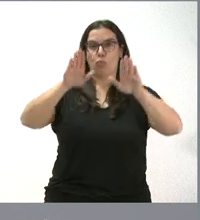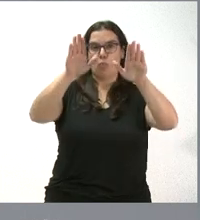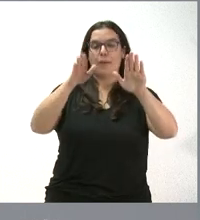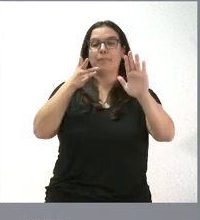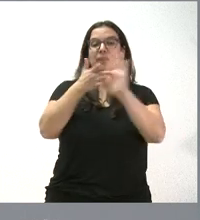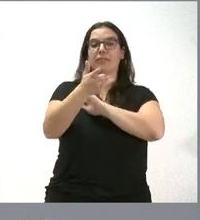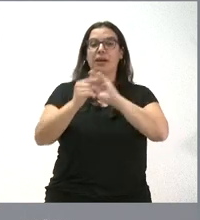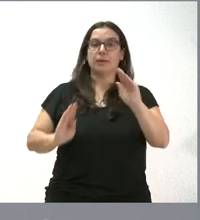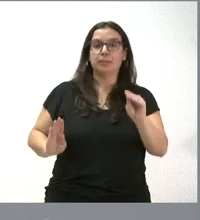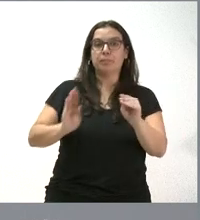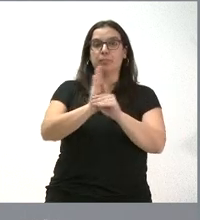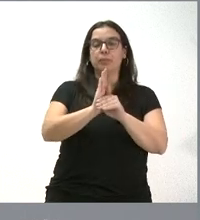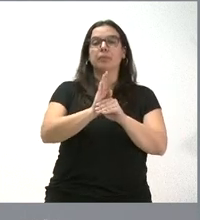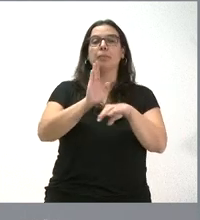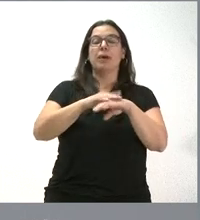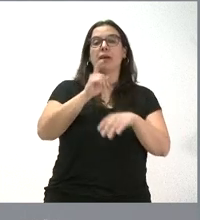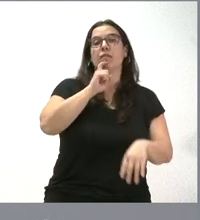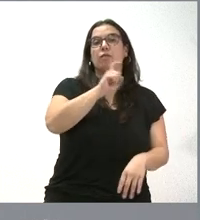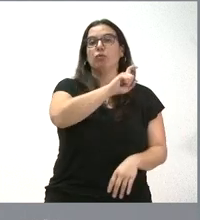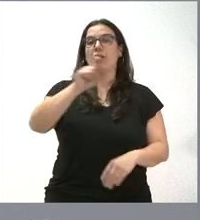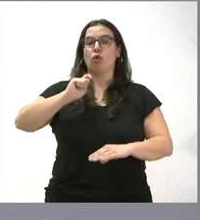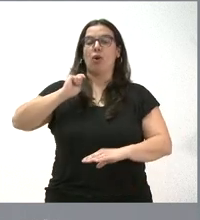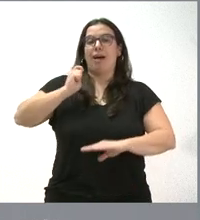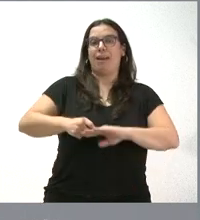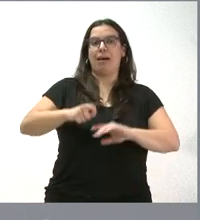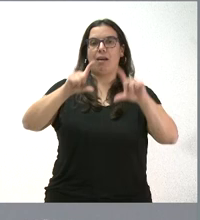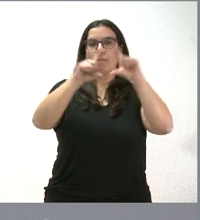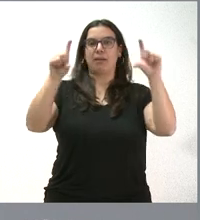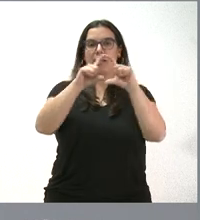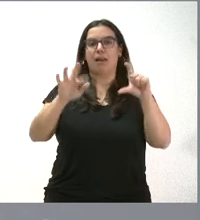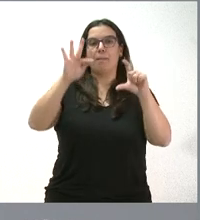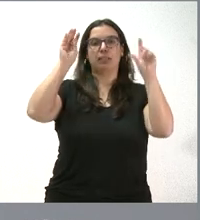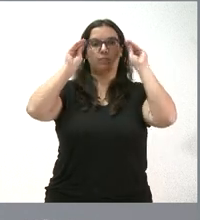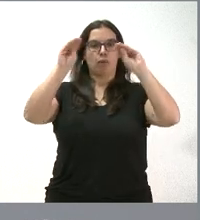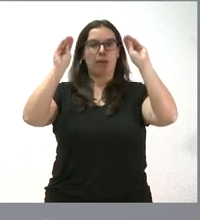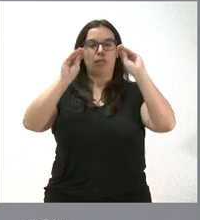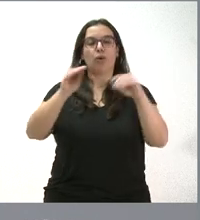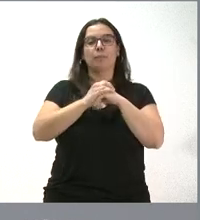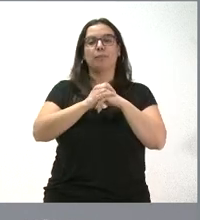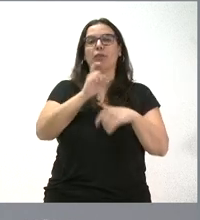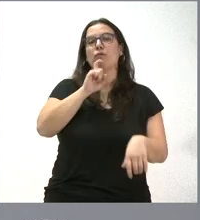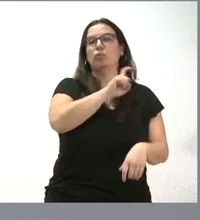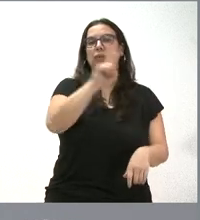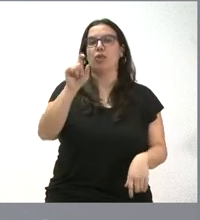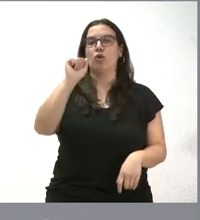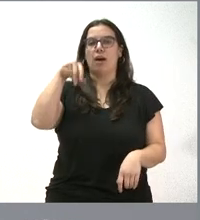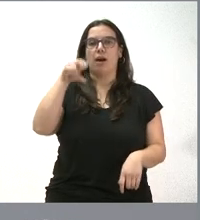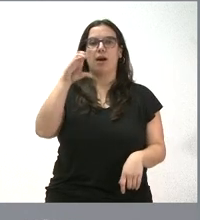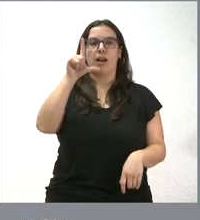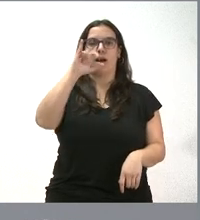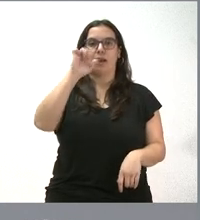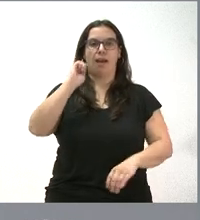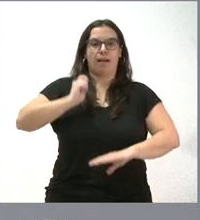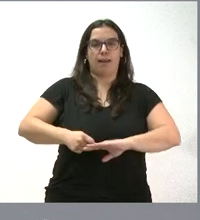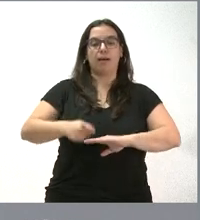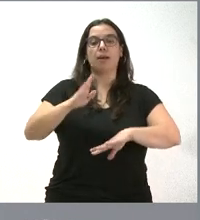dineraria que se hace a la Fundación para el Anclaje Empresarial y la Formación, la Fundación Anclaje, para financiar la